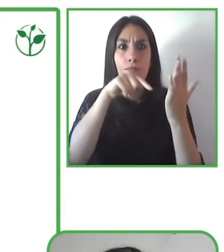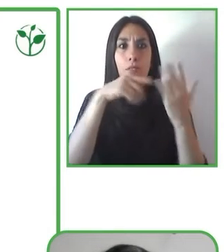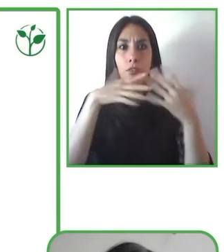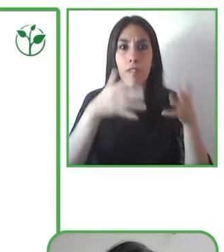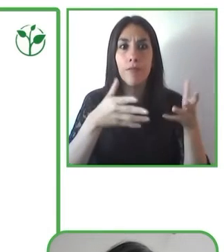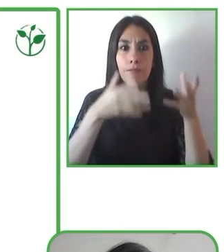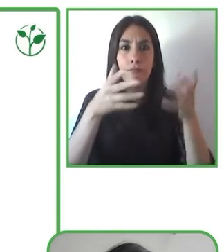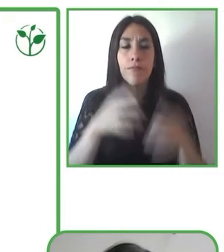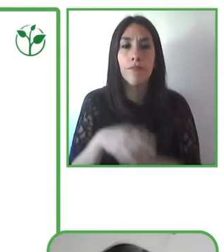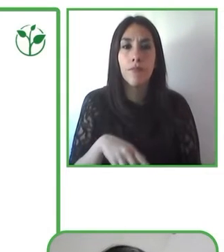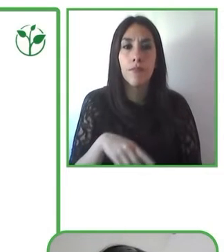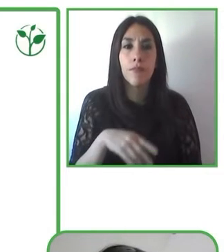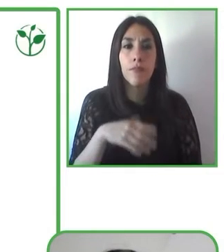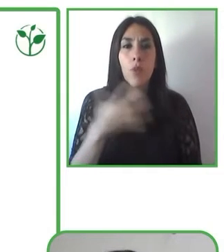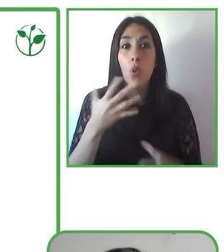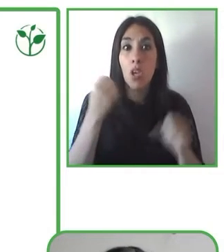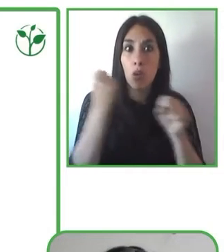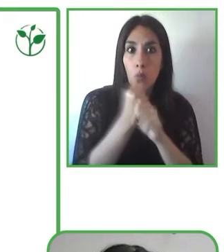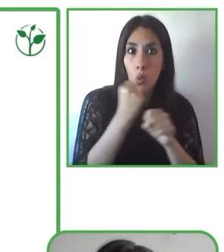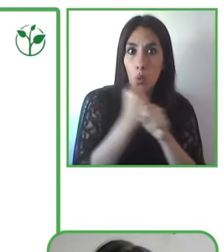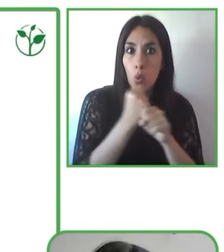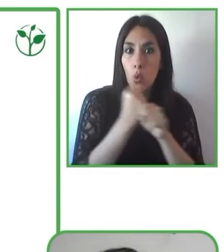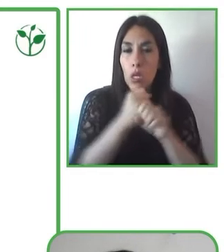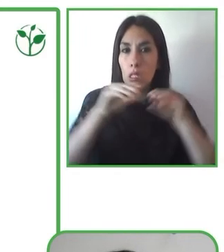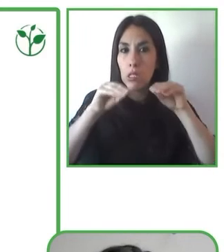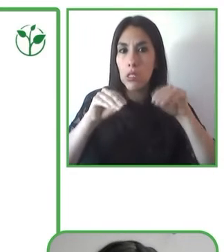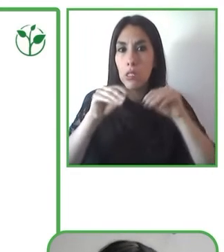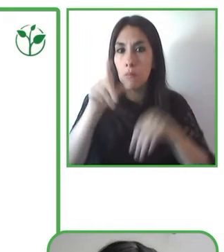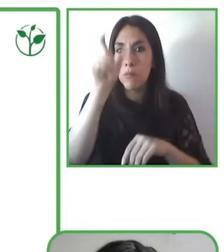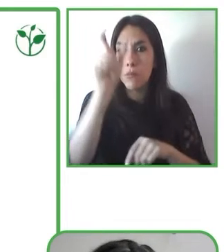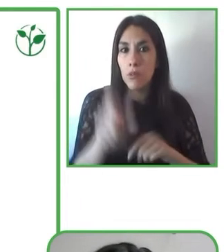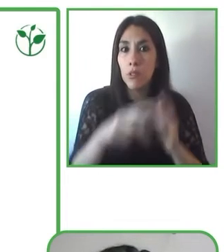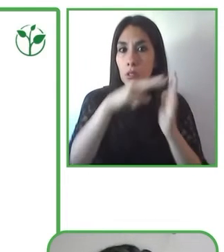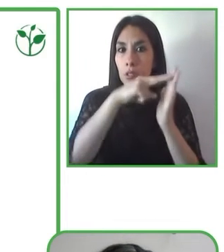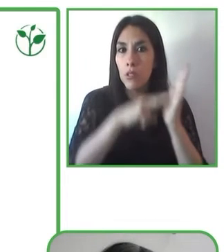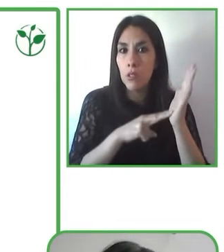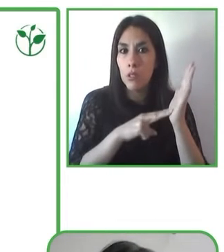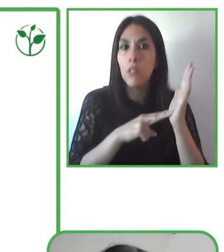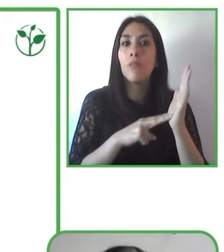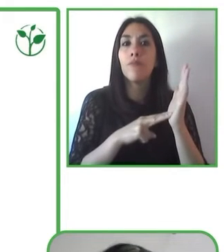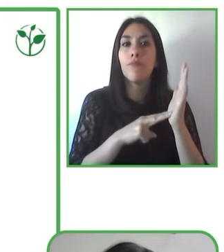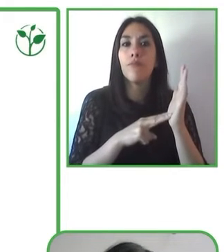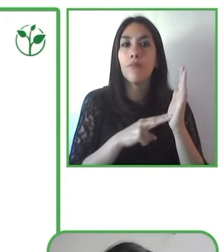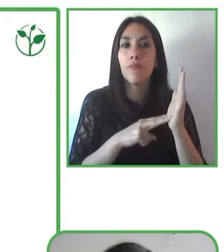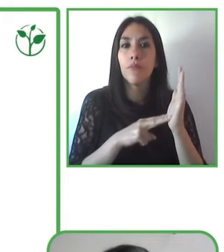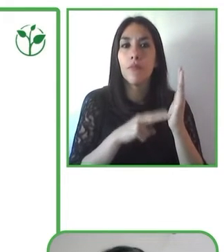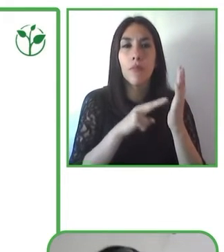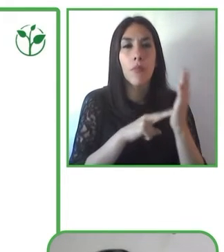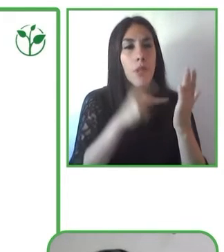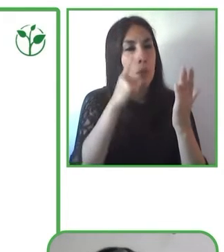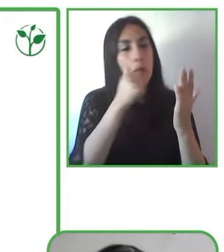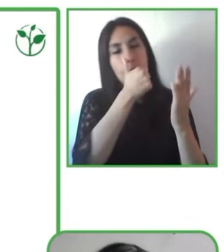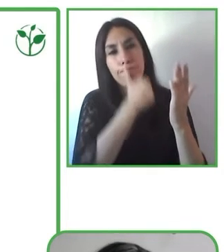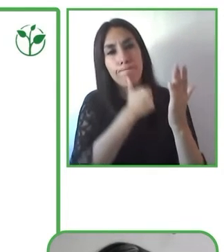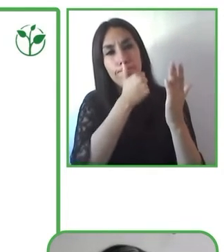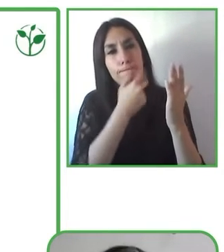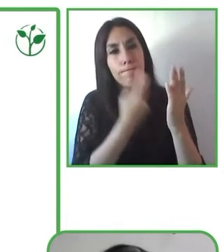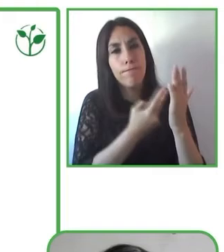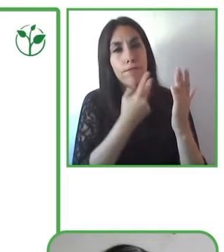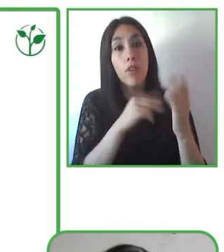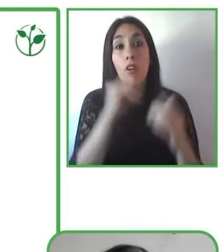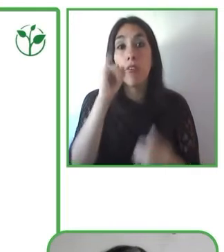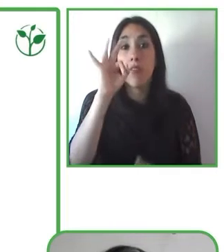apuesta. Nunca sabemos cuándo el lector nace o se nacerá. Pero lo que históricamente